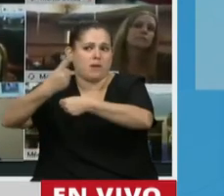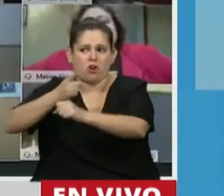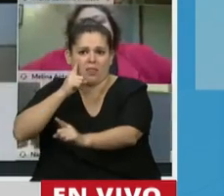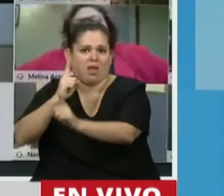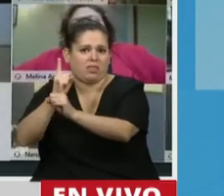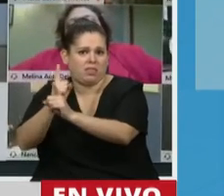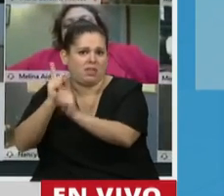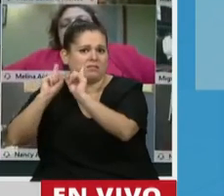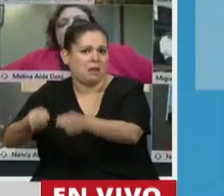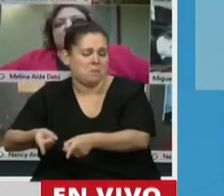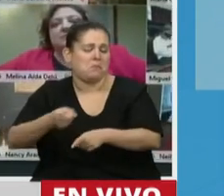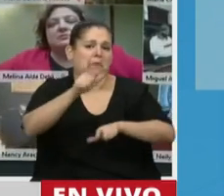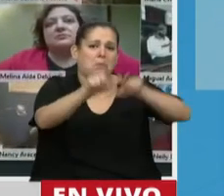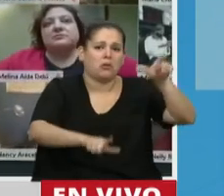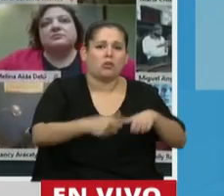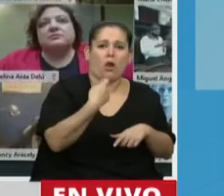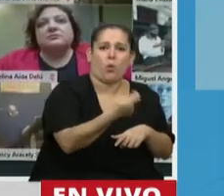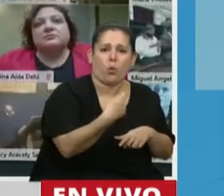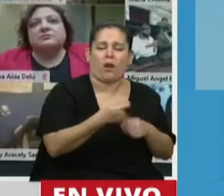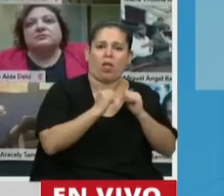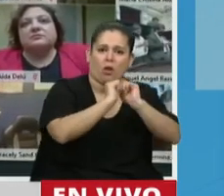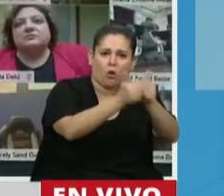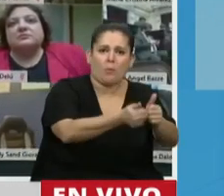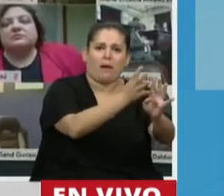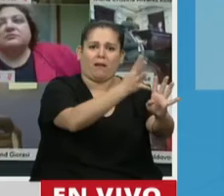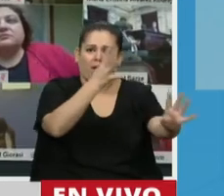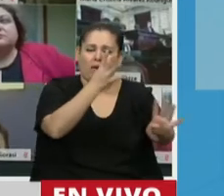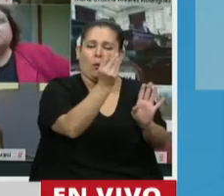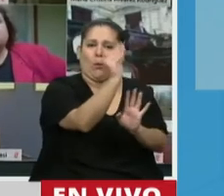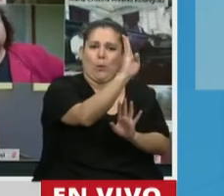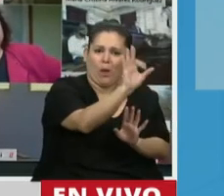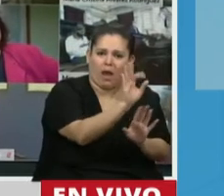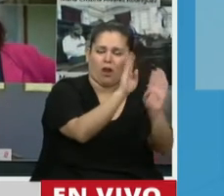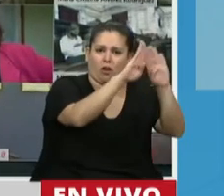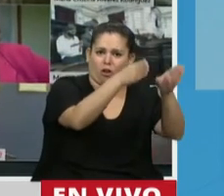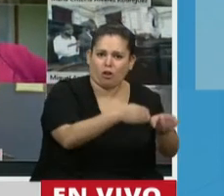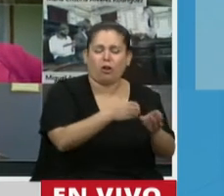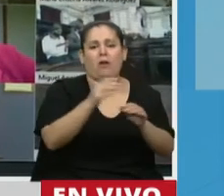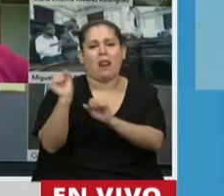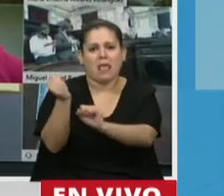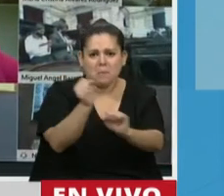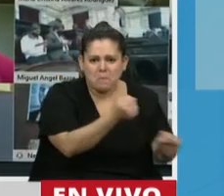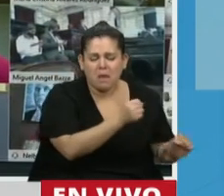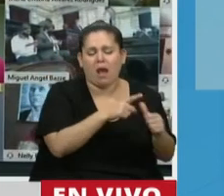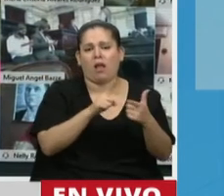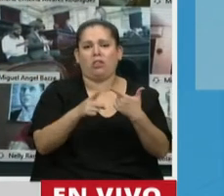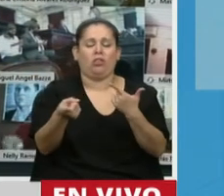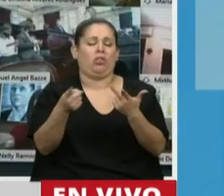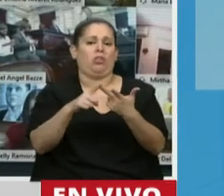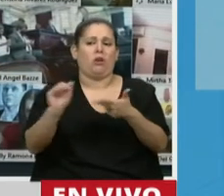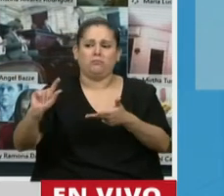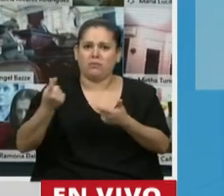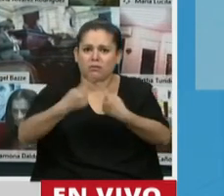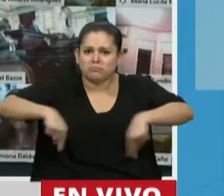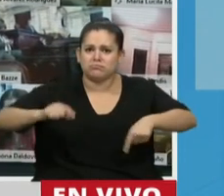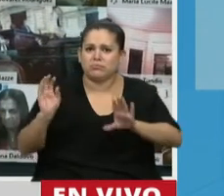a nuestros jubilados a hacer la fila del banco, tomando la temperatura, limpiando, recolectando, reparando las